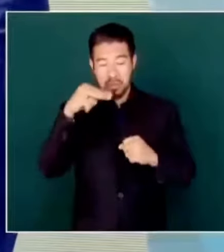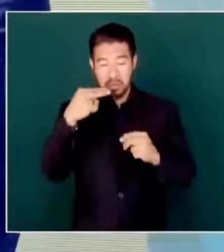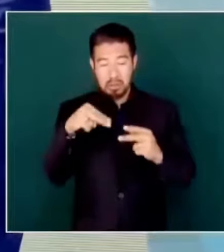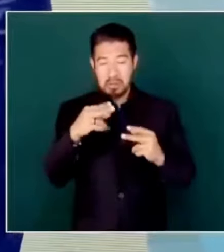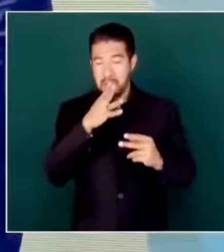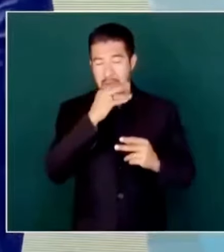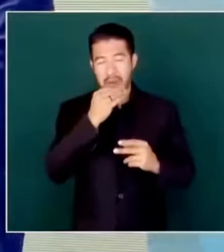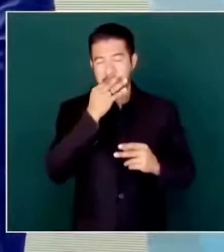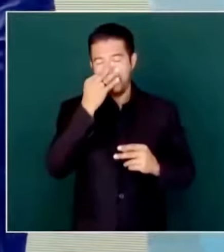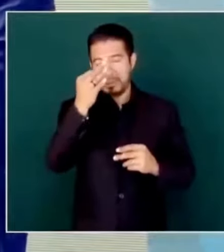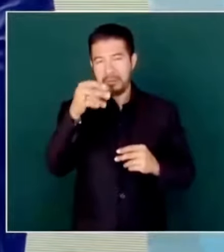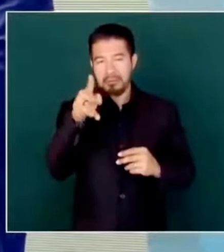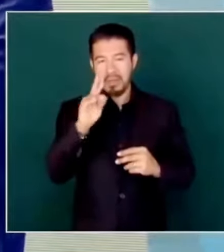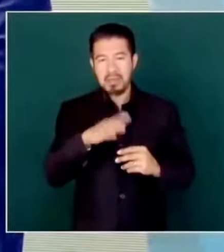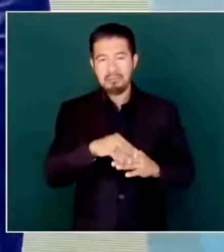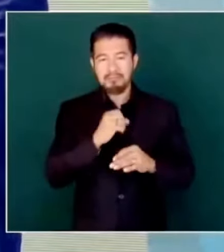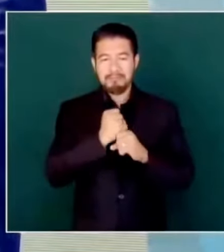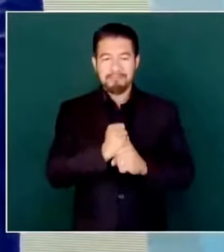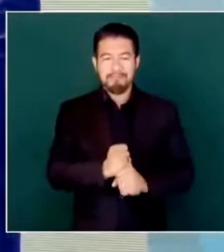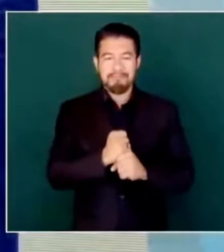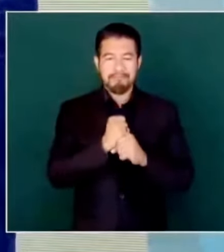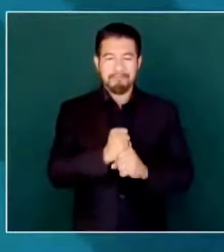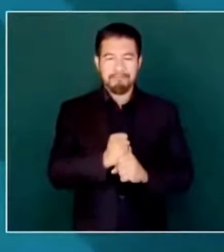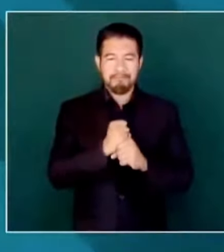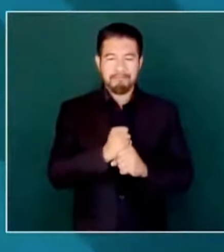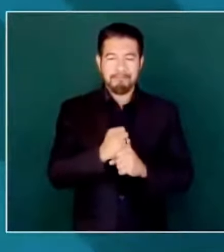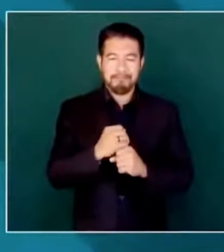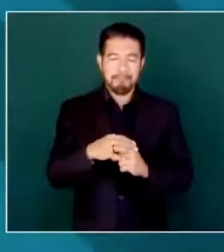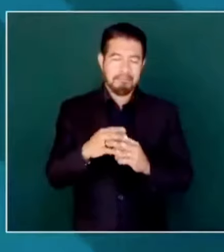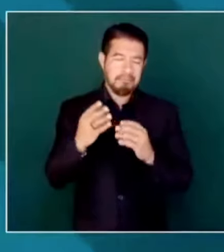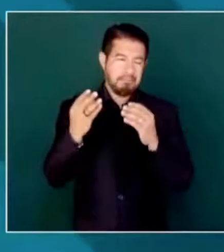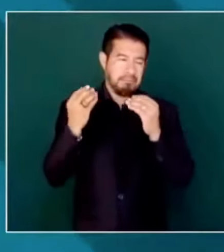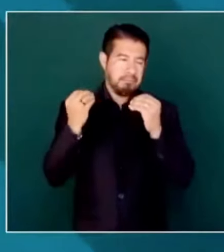doloroso. ¿Cuánto sacrificio?